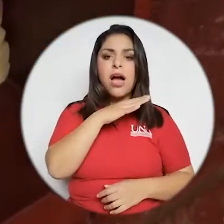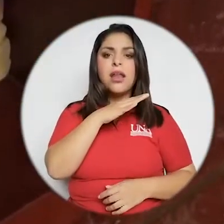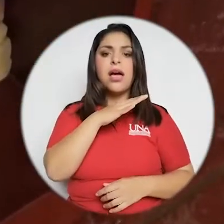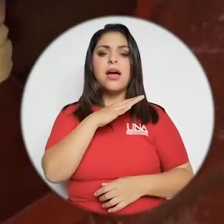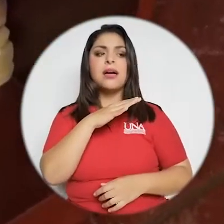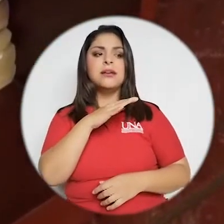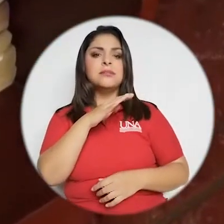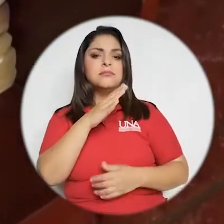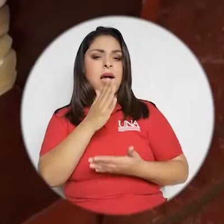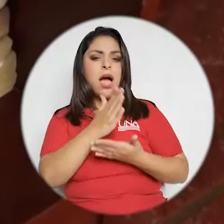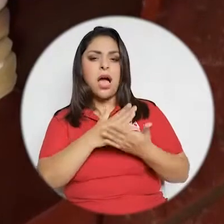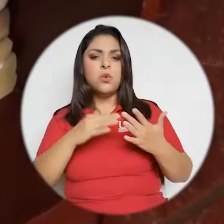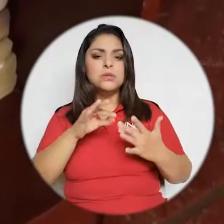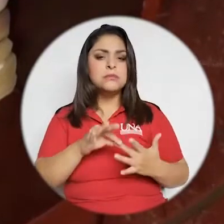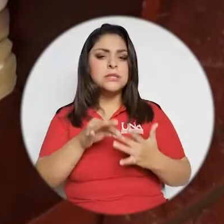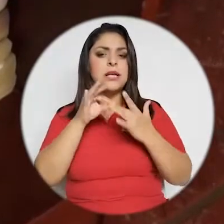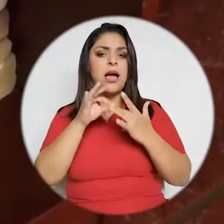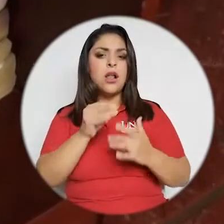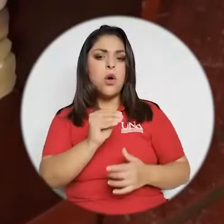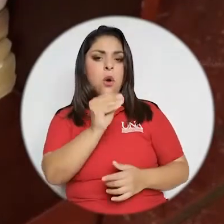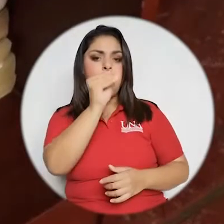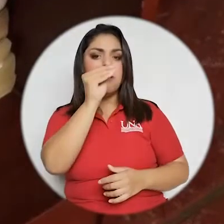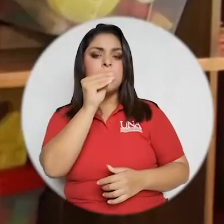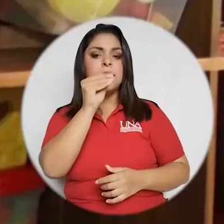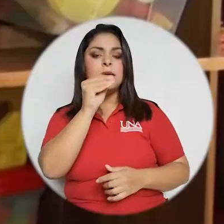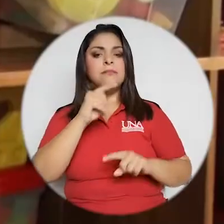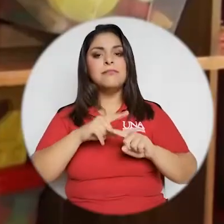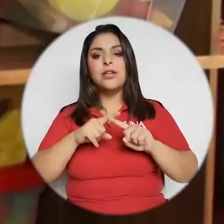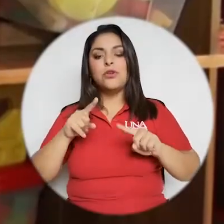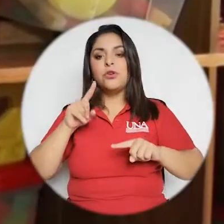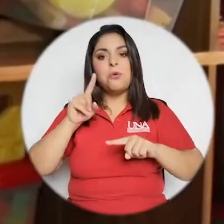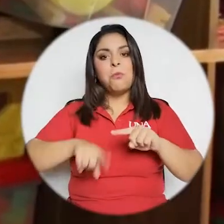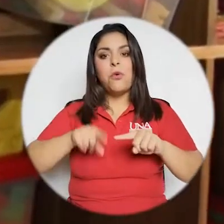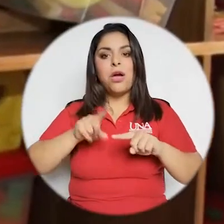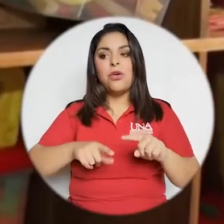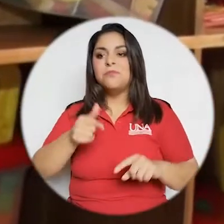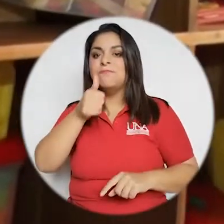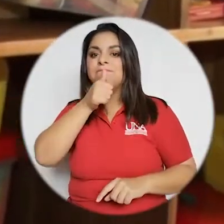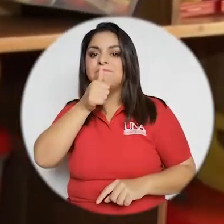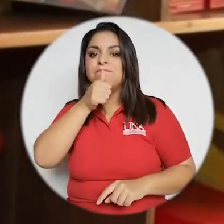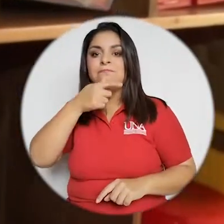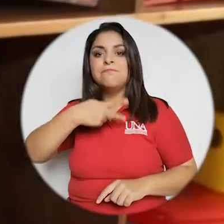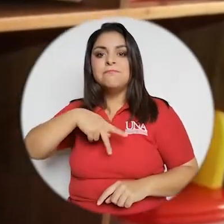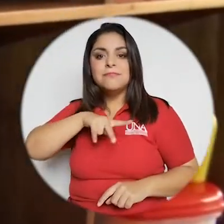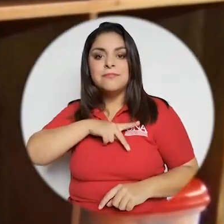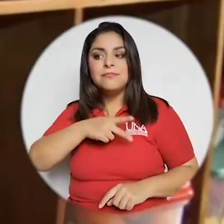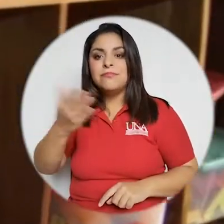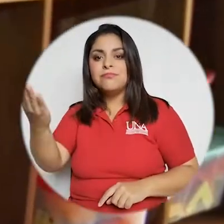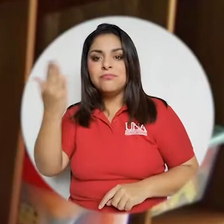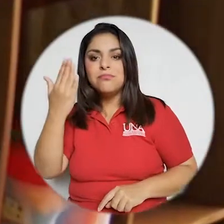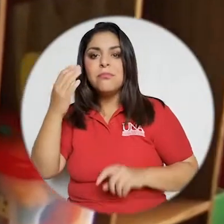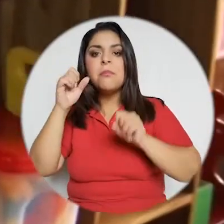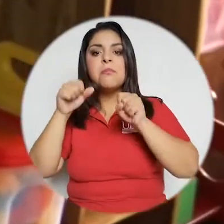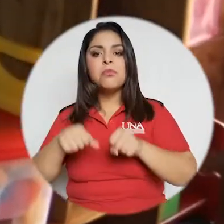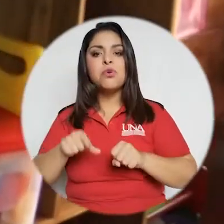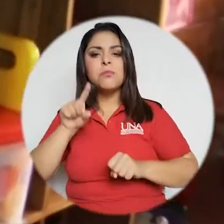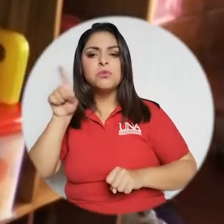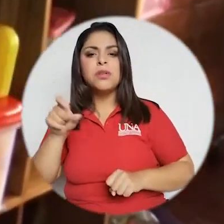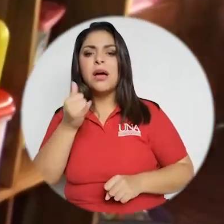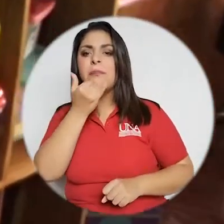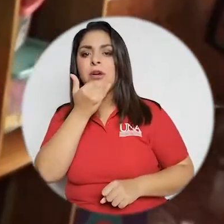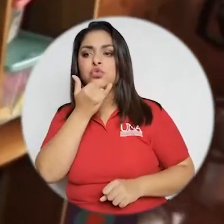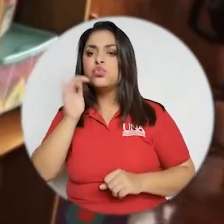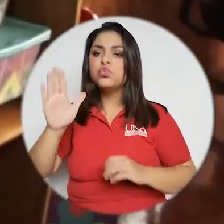alguna conducta extraña en el muchacho o alguna necesidad especial, pero no tengo esa intimidad, no tengo esa